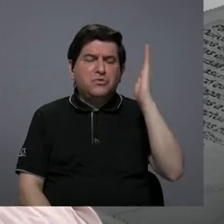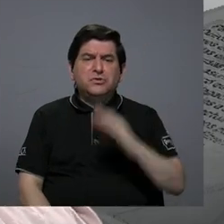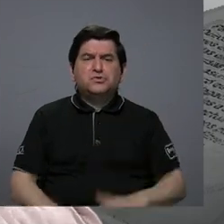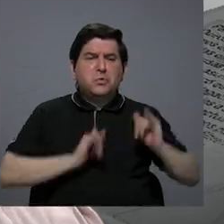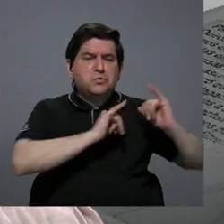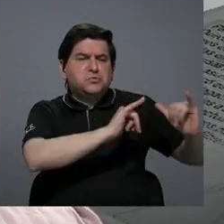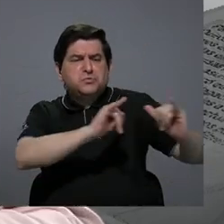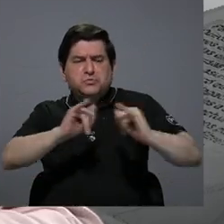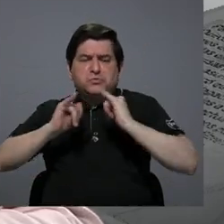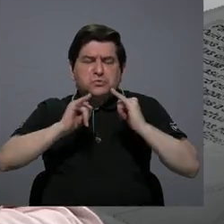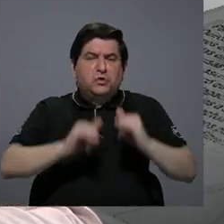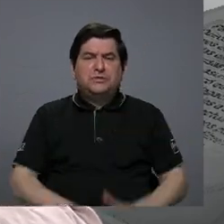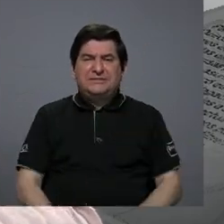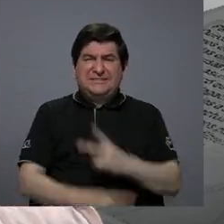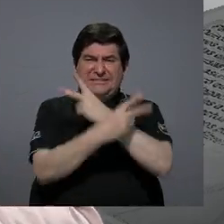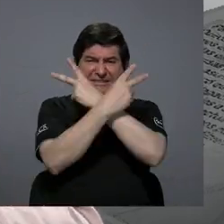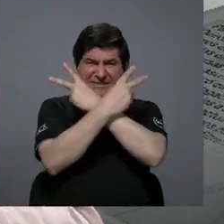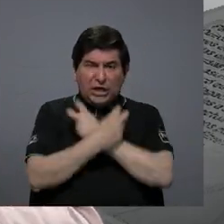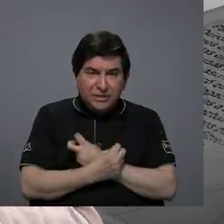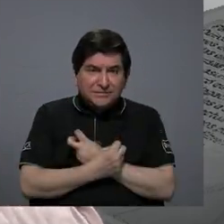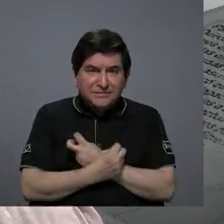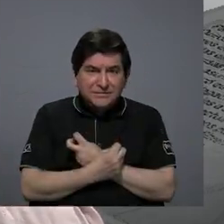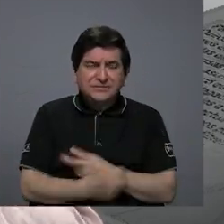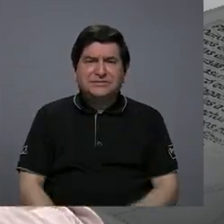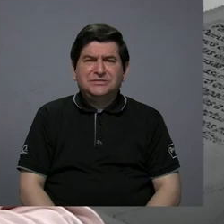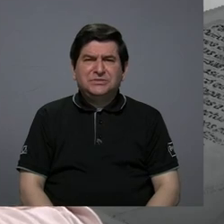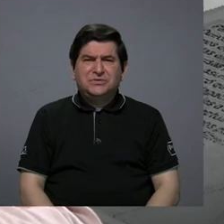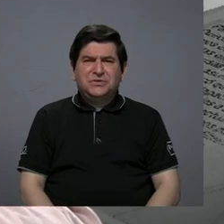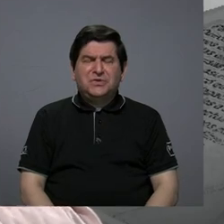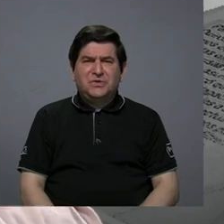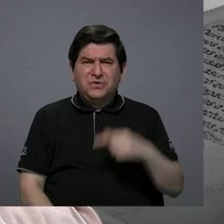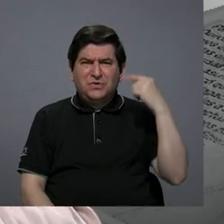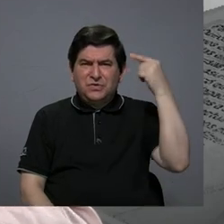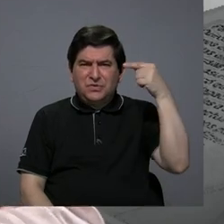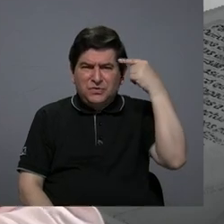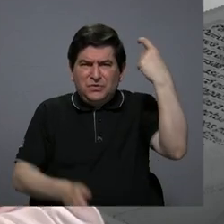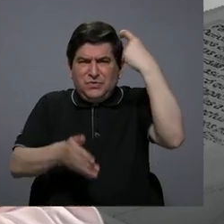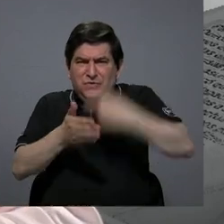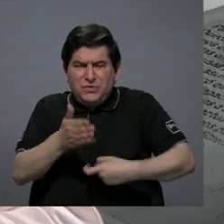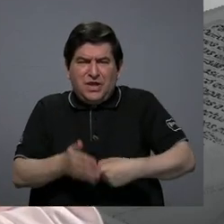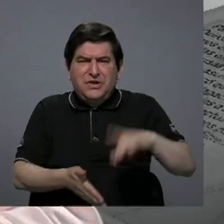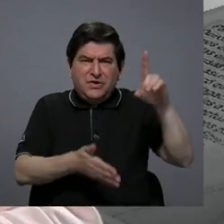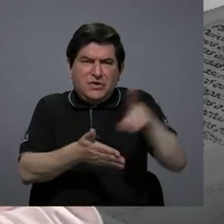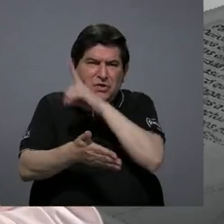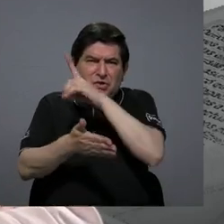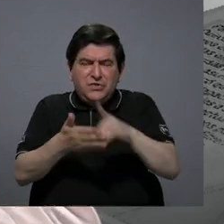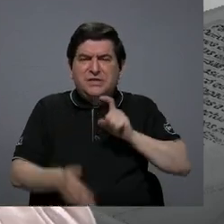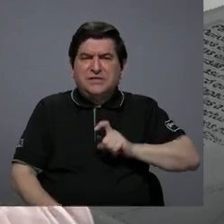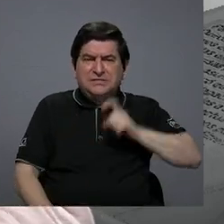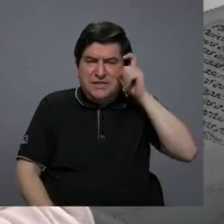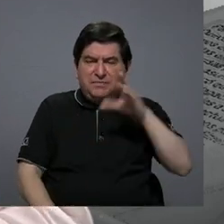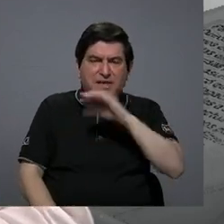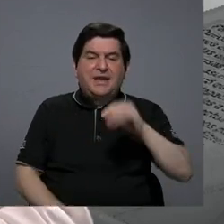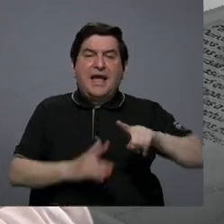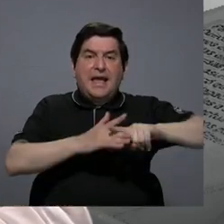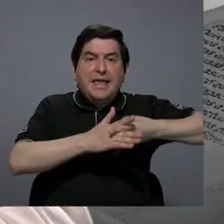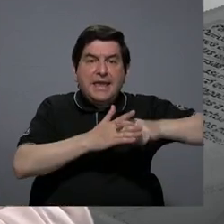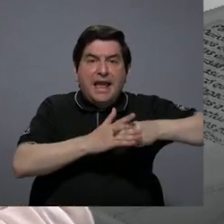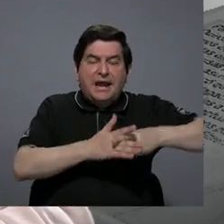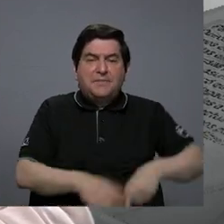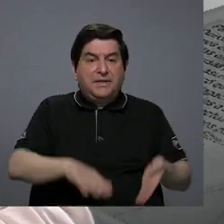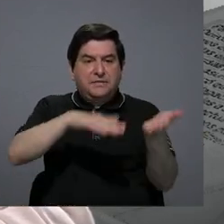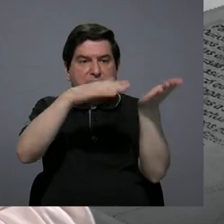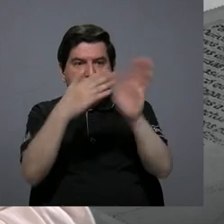hegemónico tóxico de autoritarismo de discriminación de género y como una herramienta